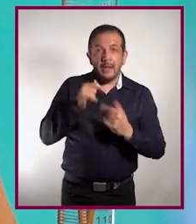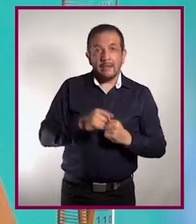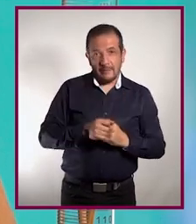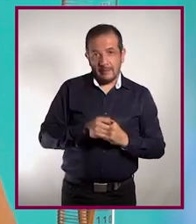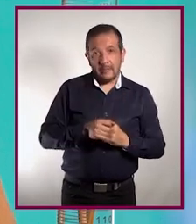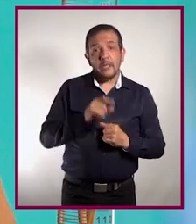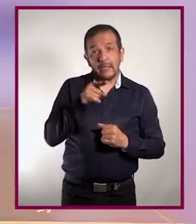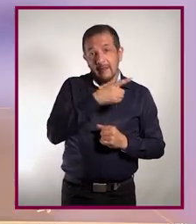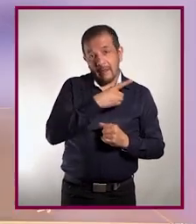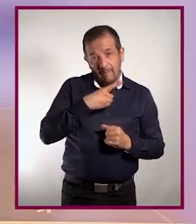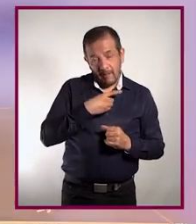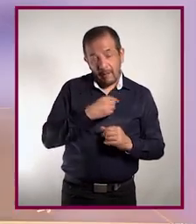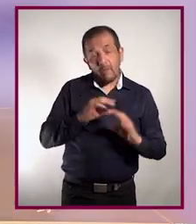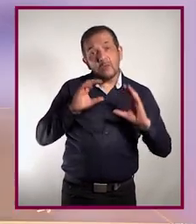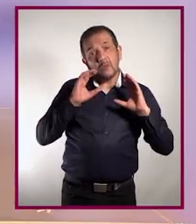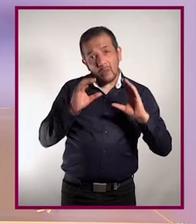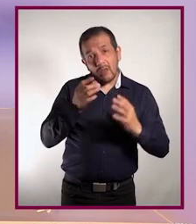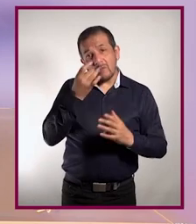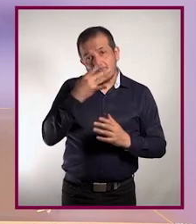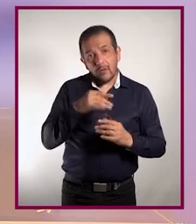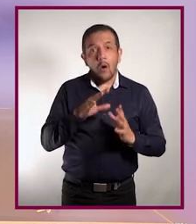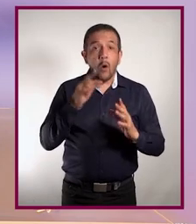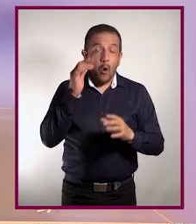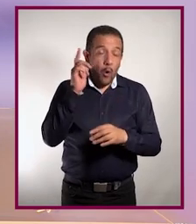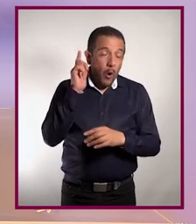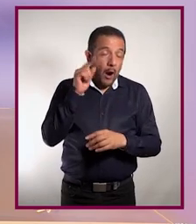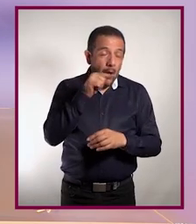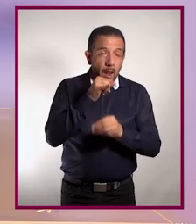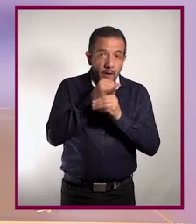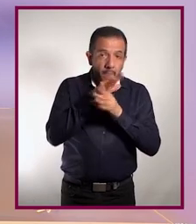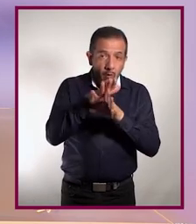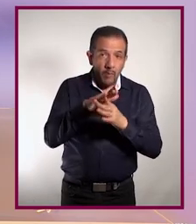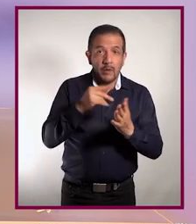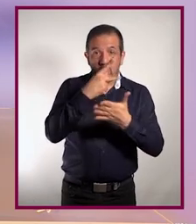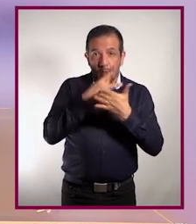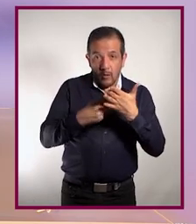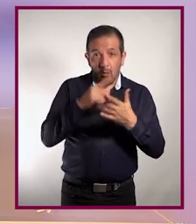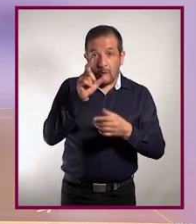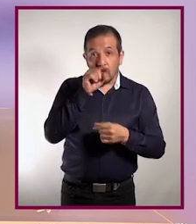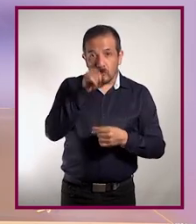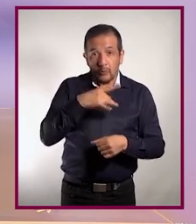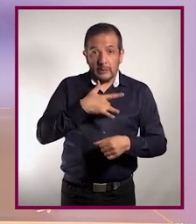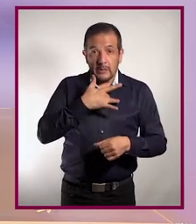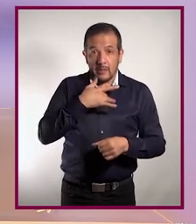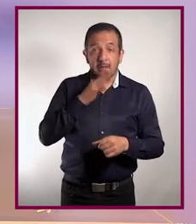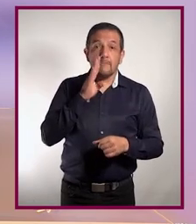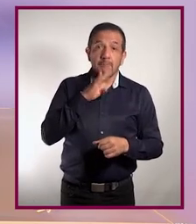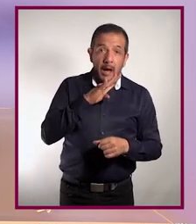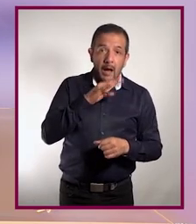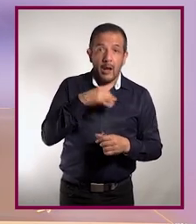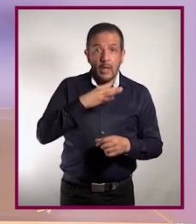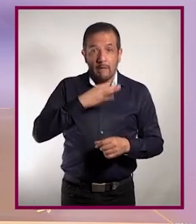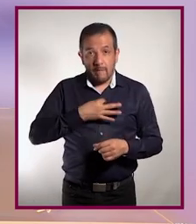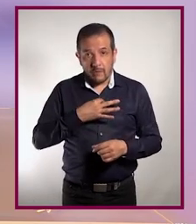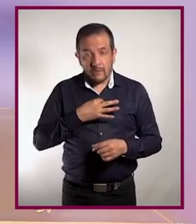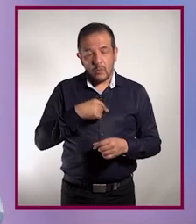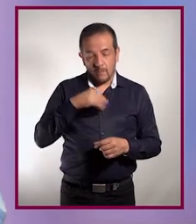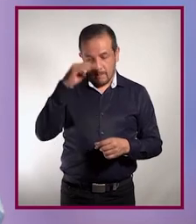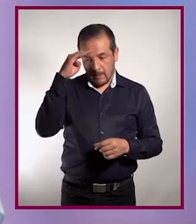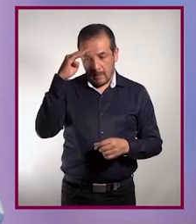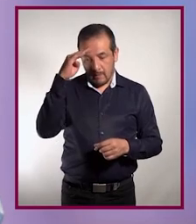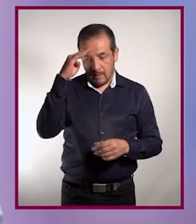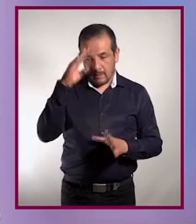con antibióticos. Espero que la información del programa de hoy te haya servido para que cuando presentes síntomas de posibles infecciones